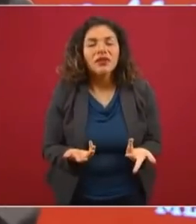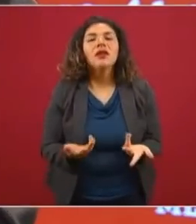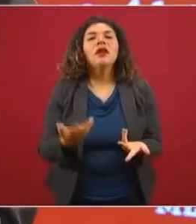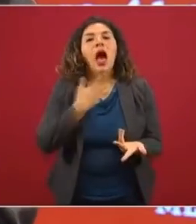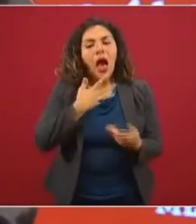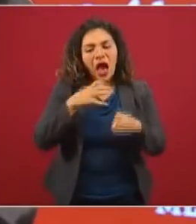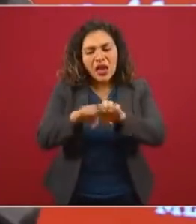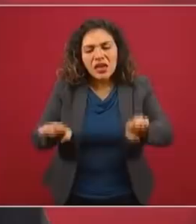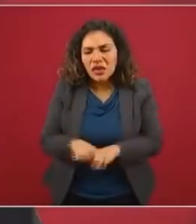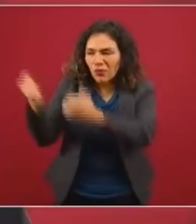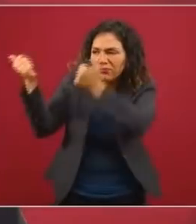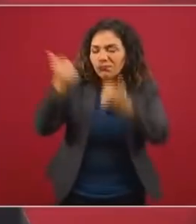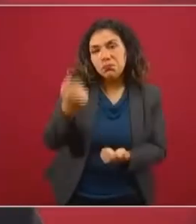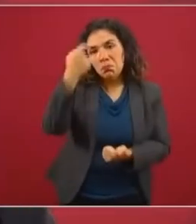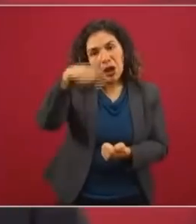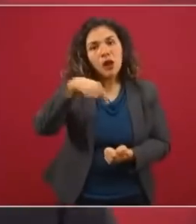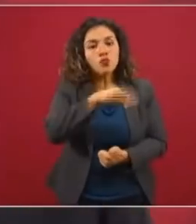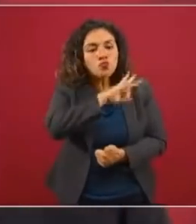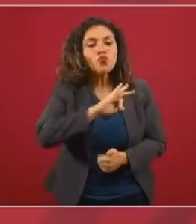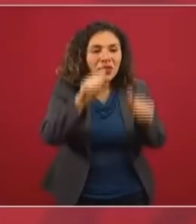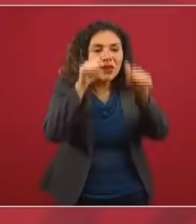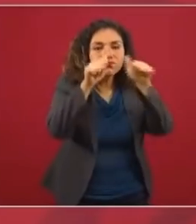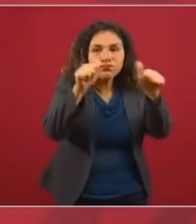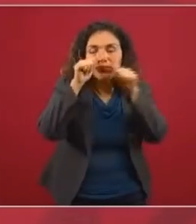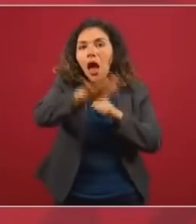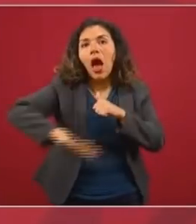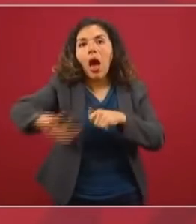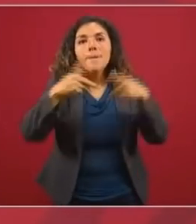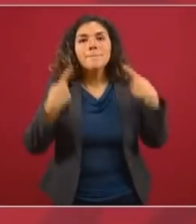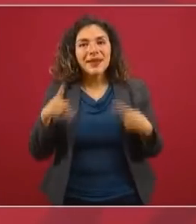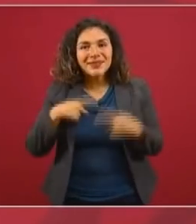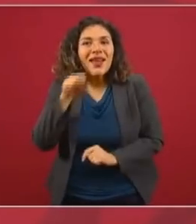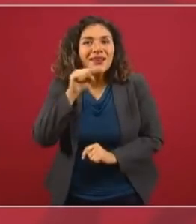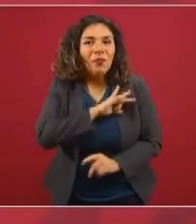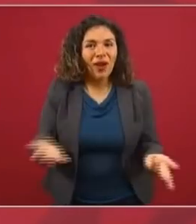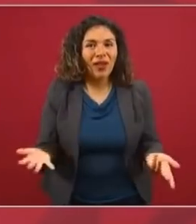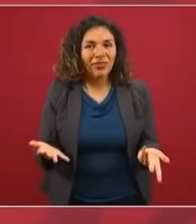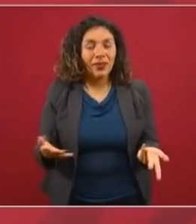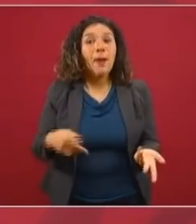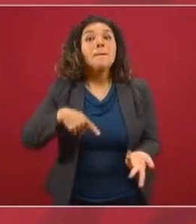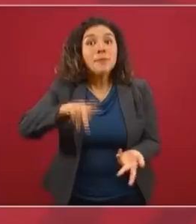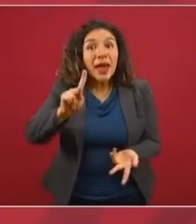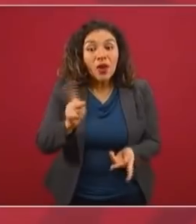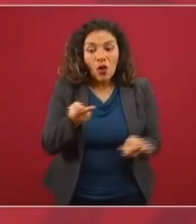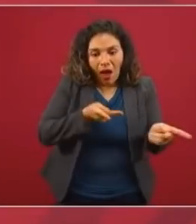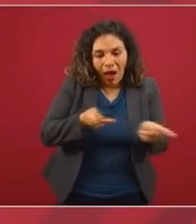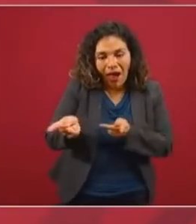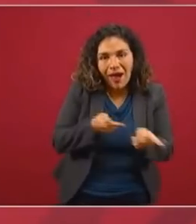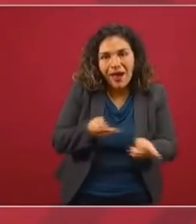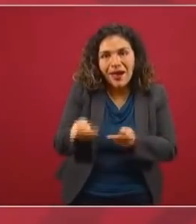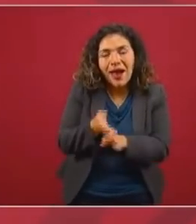tener los equipos para dar atención a la gente, pero con la estrategia